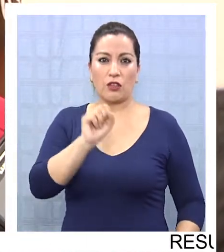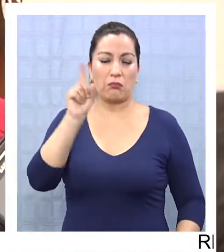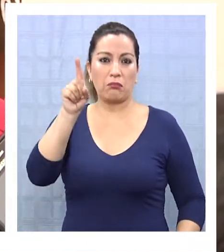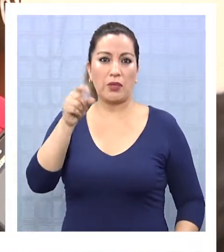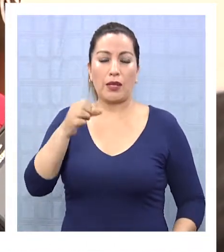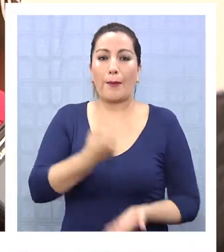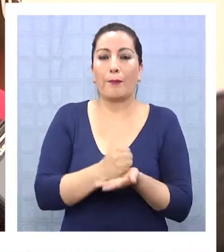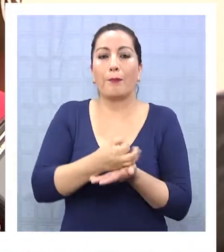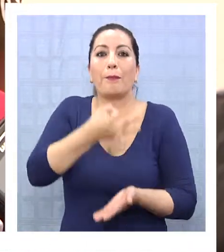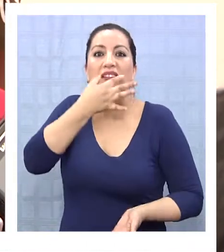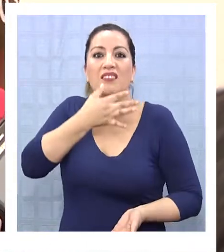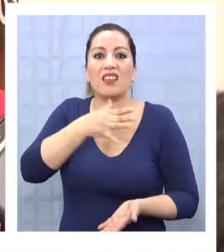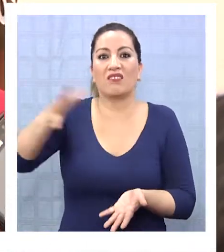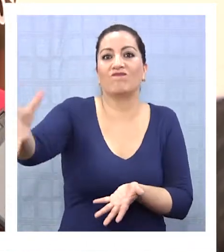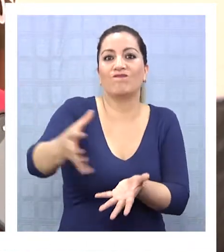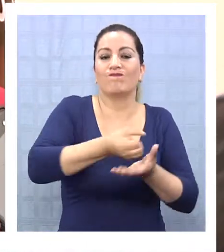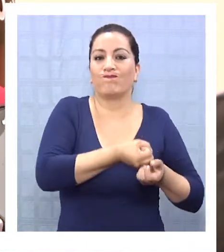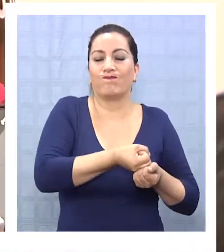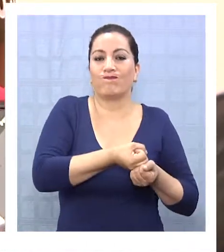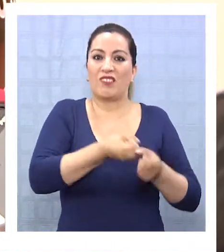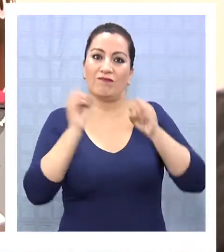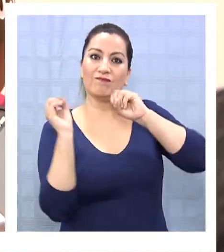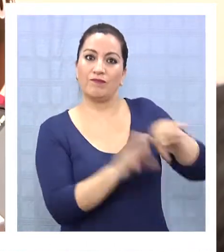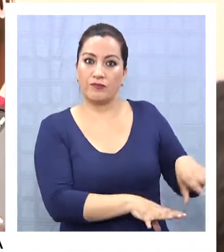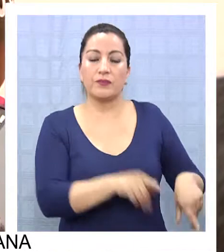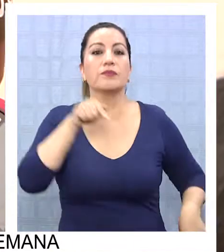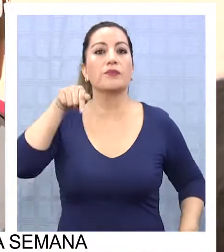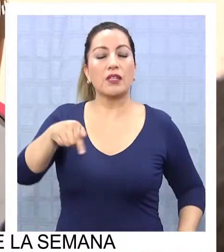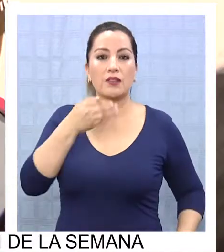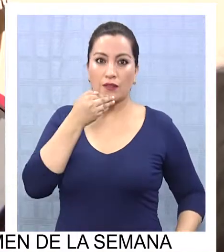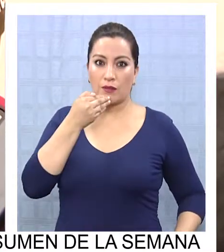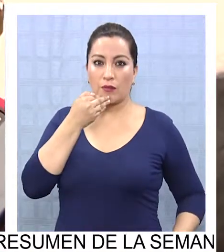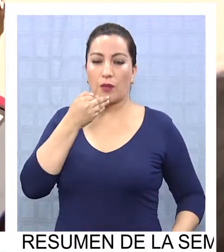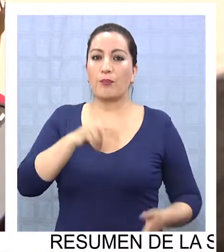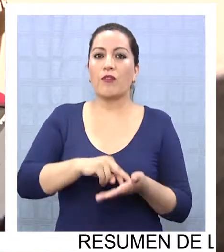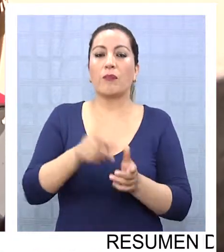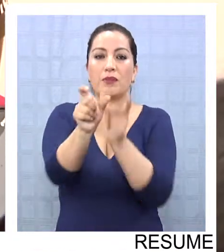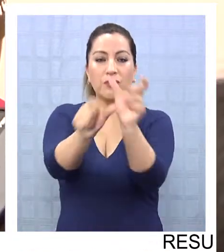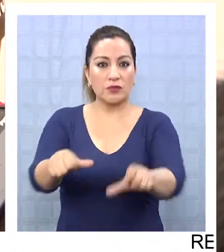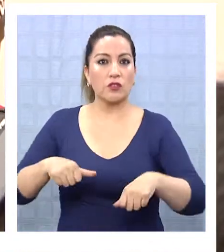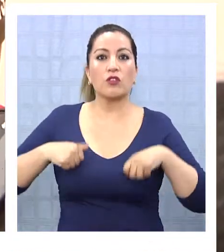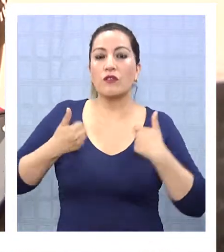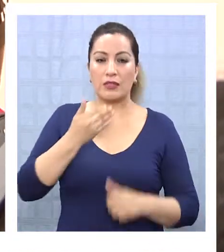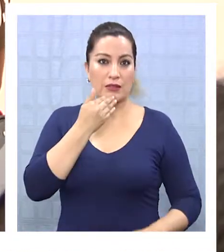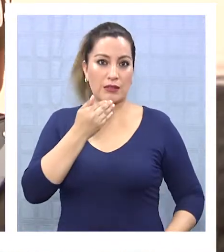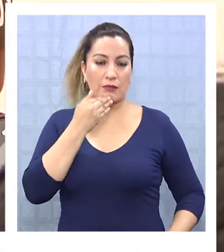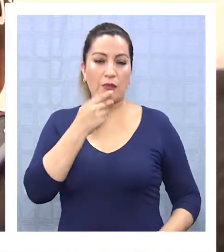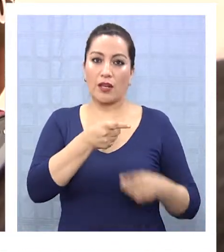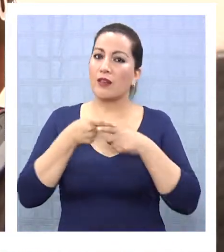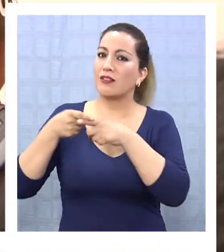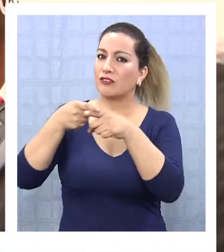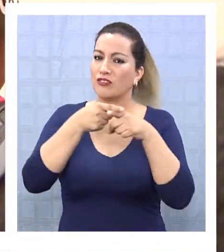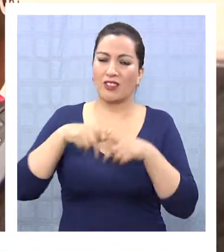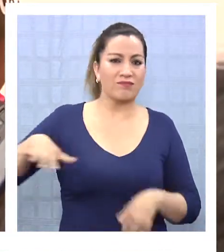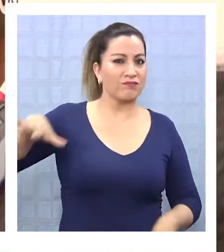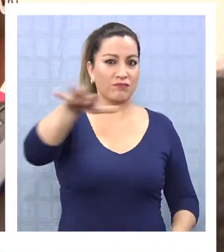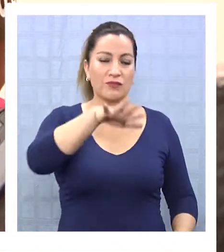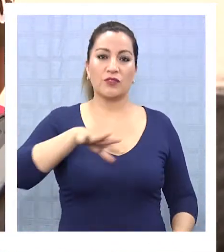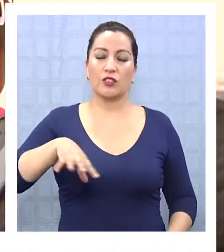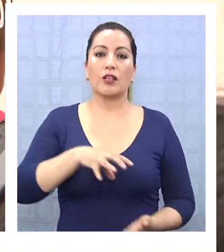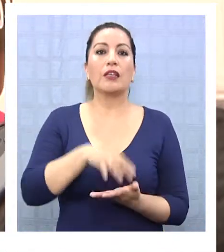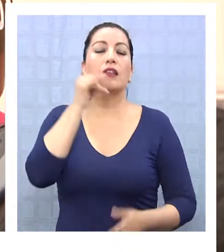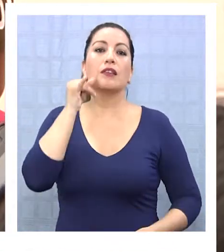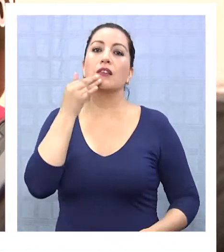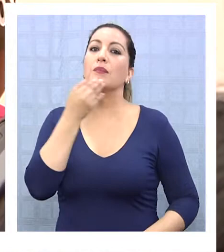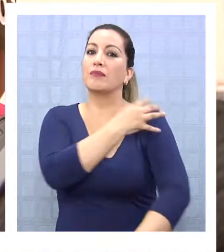22.000 dosis de esta droga, que no solamente afecta a nuestros jóvenes, sino que a toda la sociedad, tanto de